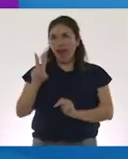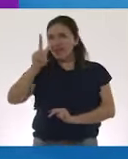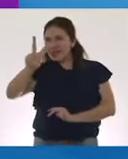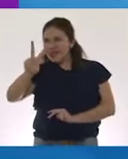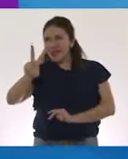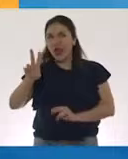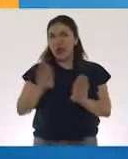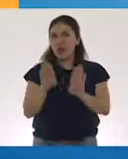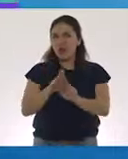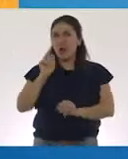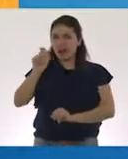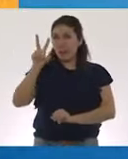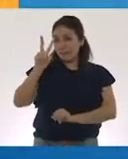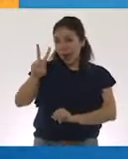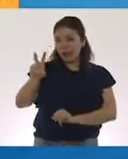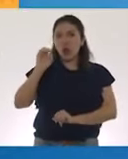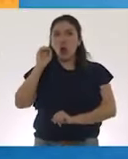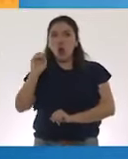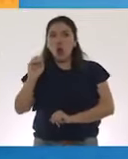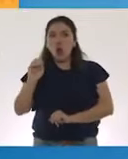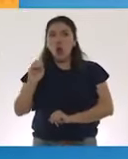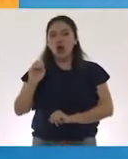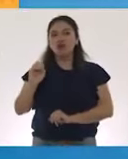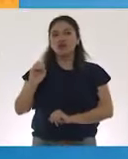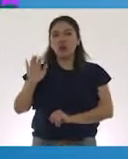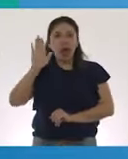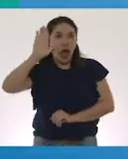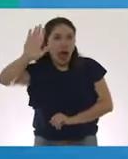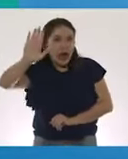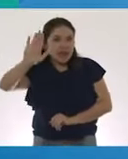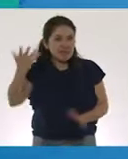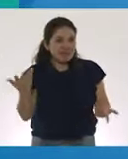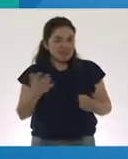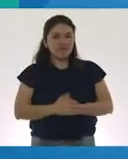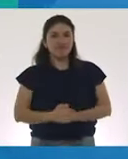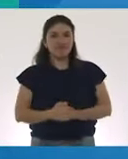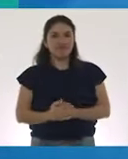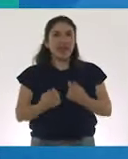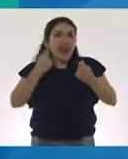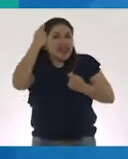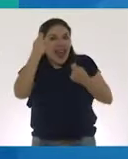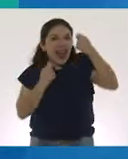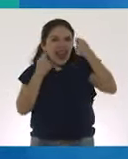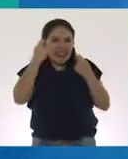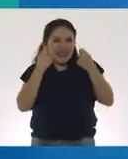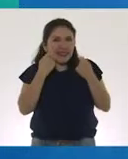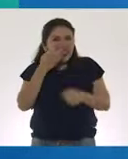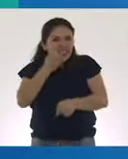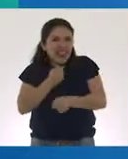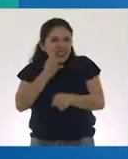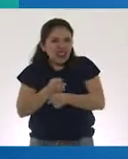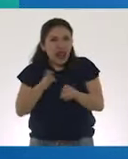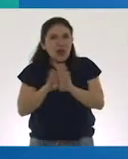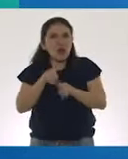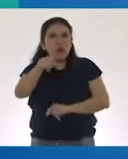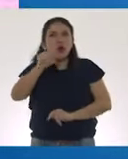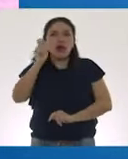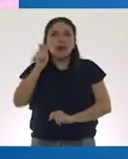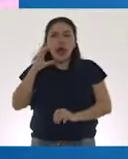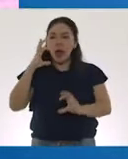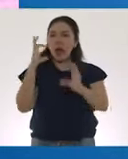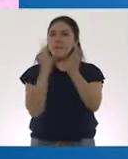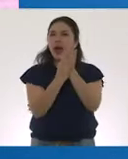como la señal de la paz o el saludo del apache. Haz caras chistosas, como si fueras un emoji.